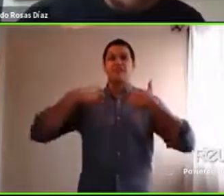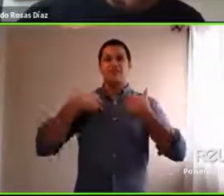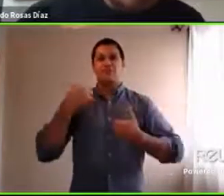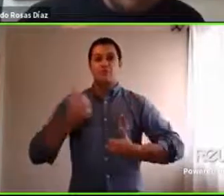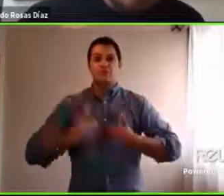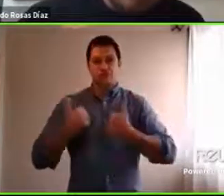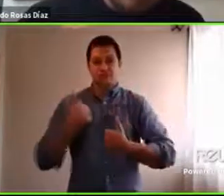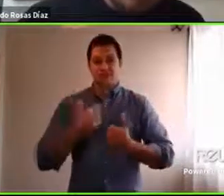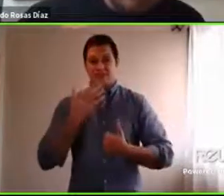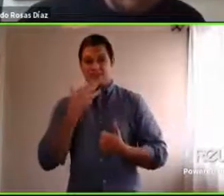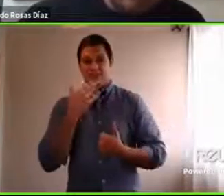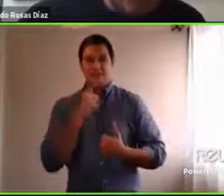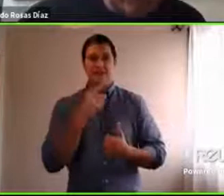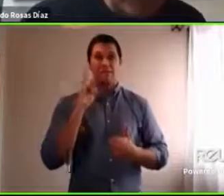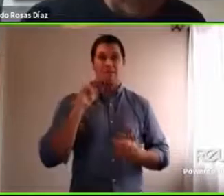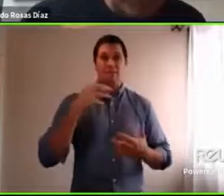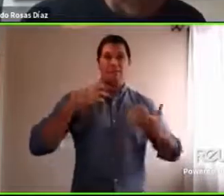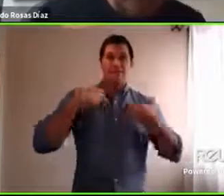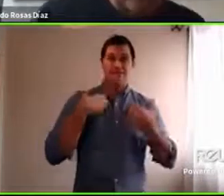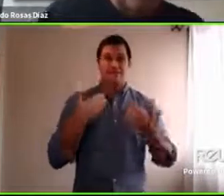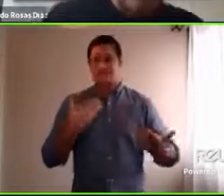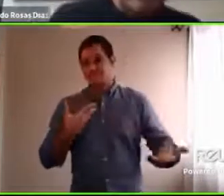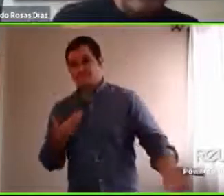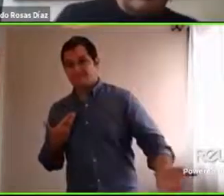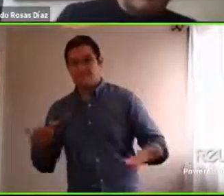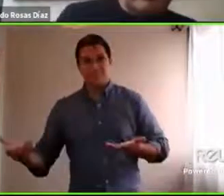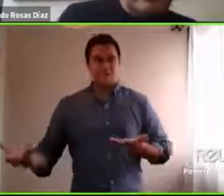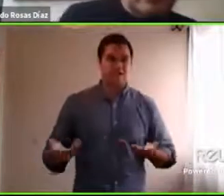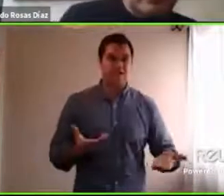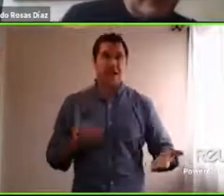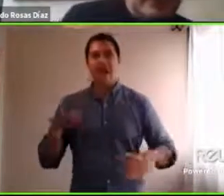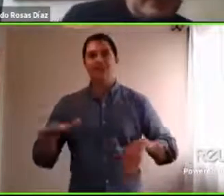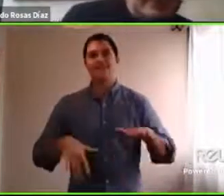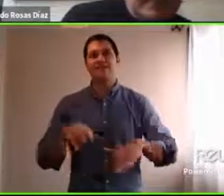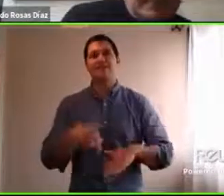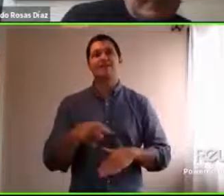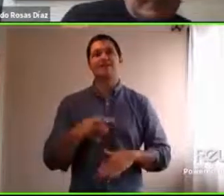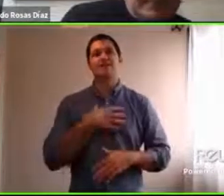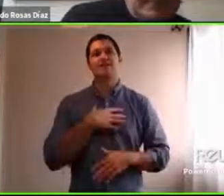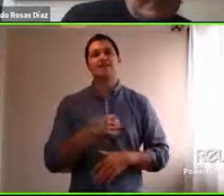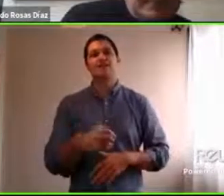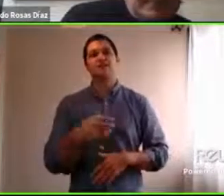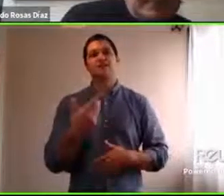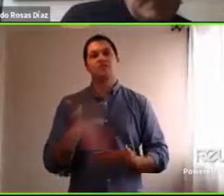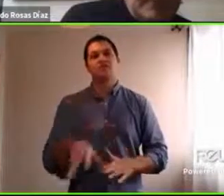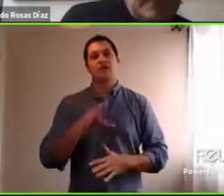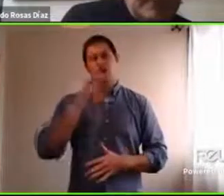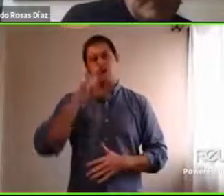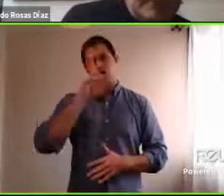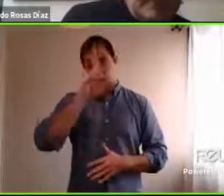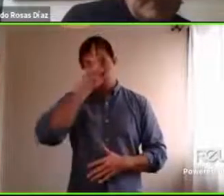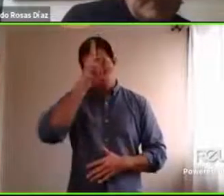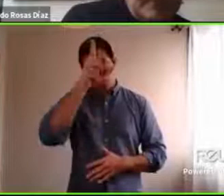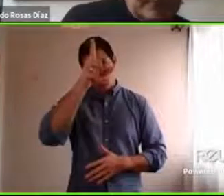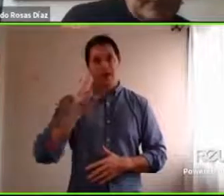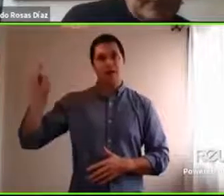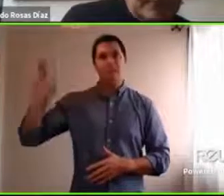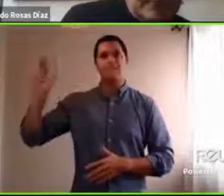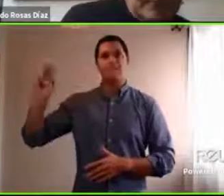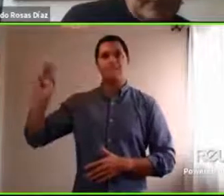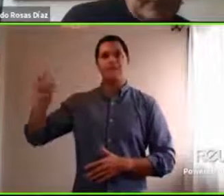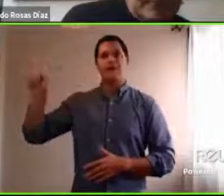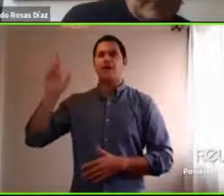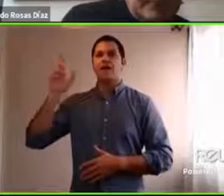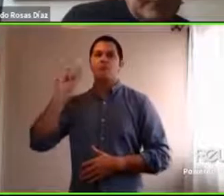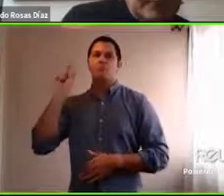y puede ser que ese chiquito o esa chiquita esté acostumbrada a tener una mamá con menor disponibilidad física